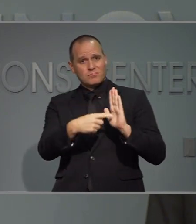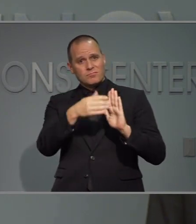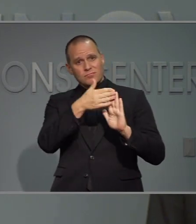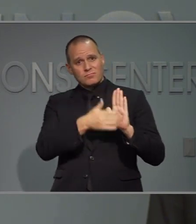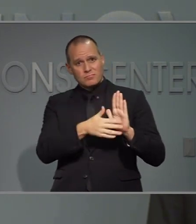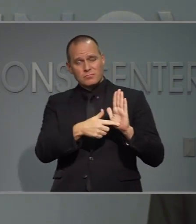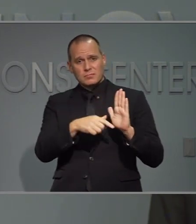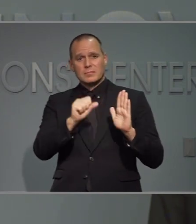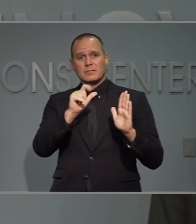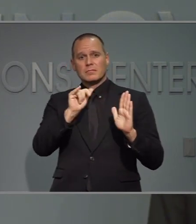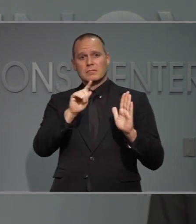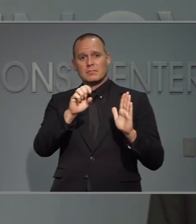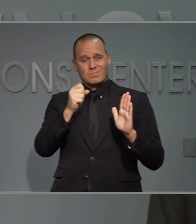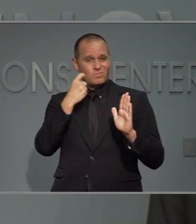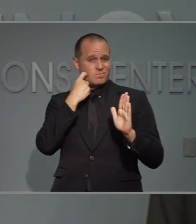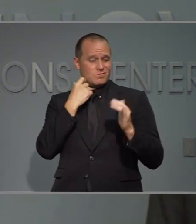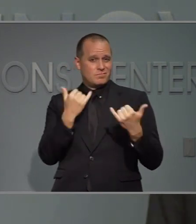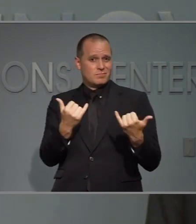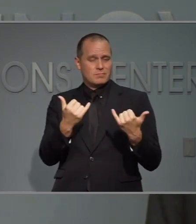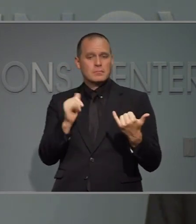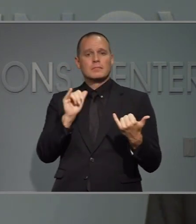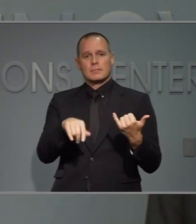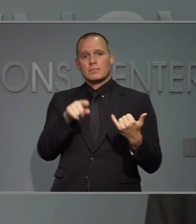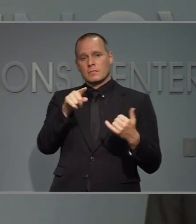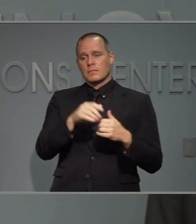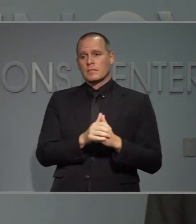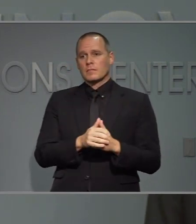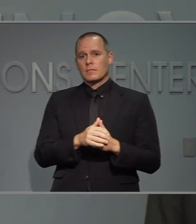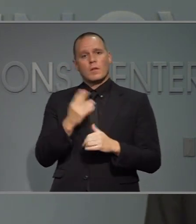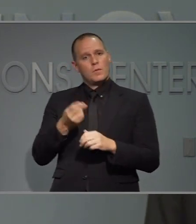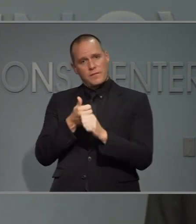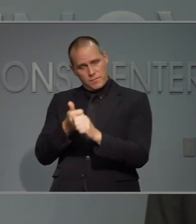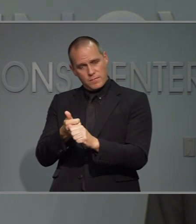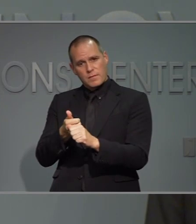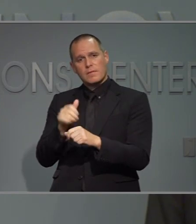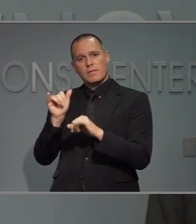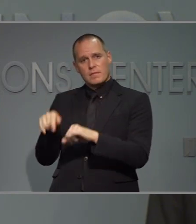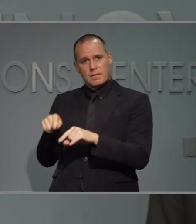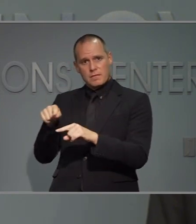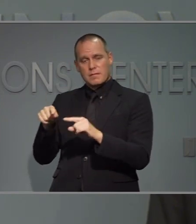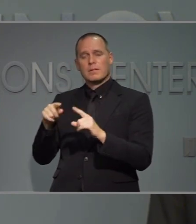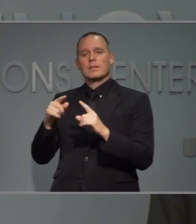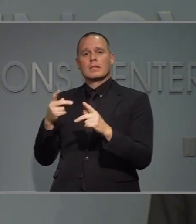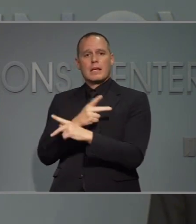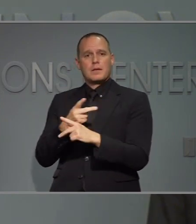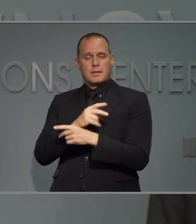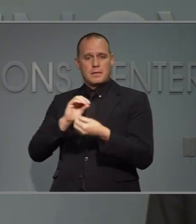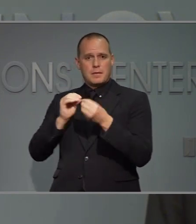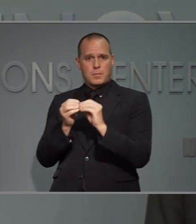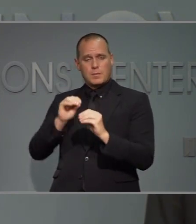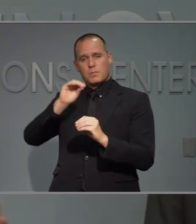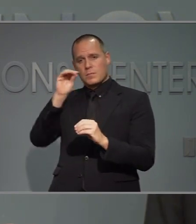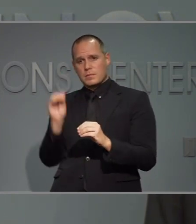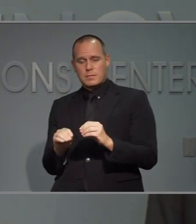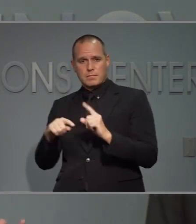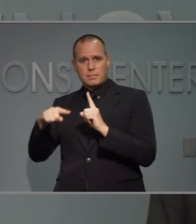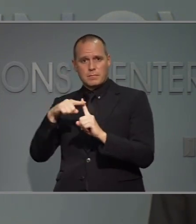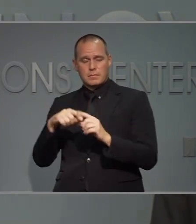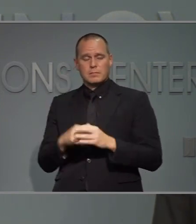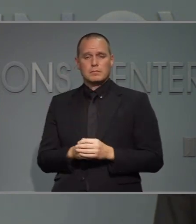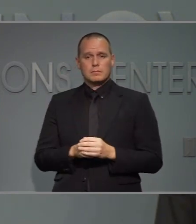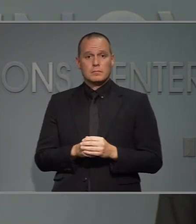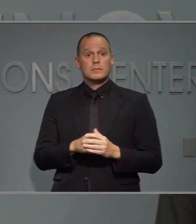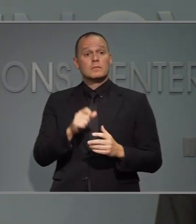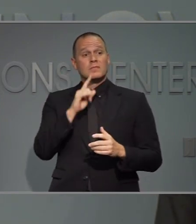porcentaje y es la métrica que acabó de mostrar. Siempre utilizamos esto como nuestro mecanismo para calcular el número de porcentajes positivos.